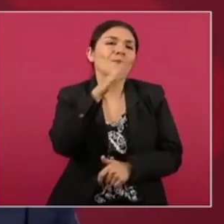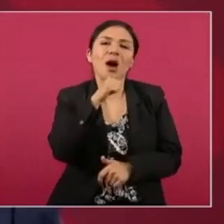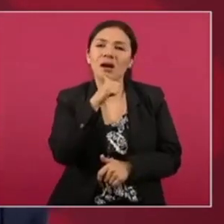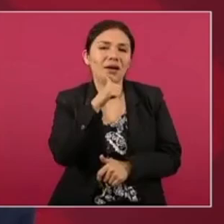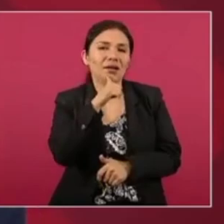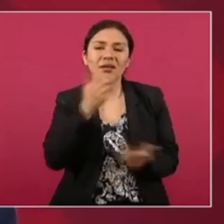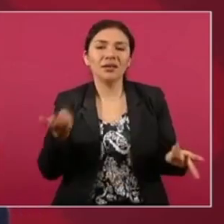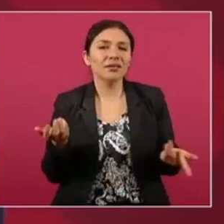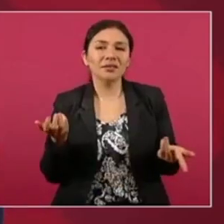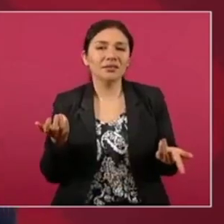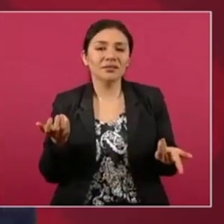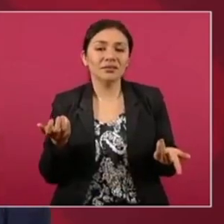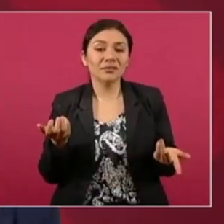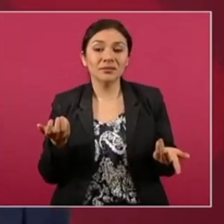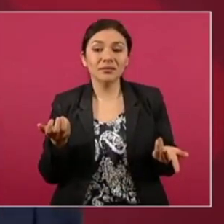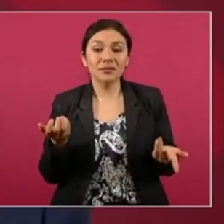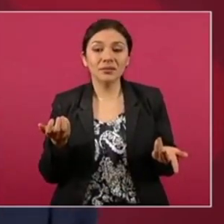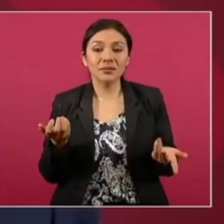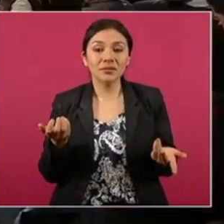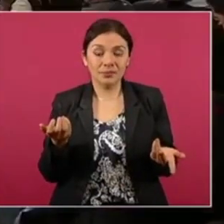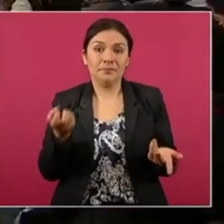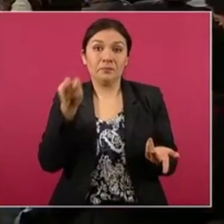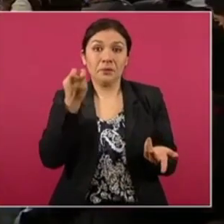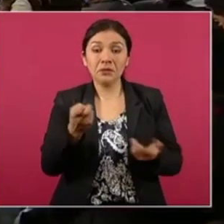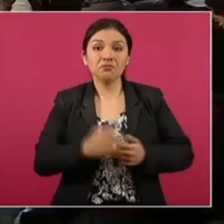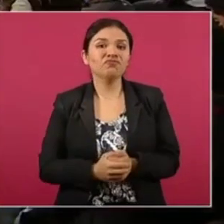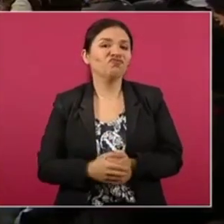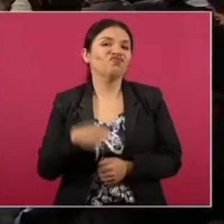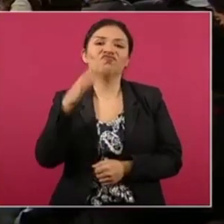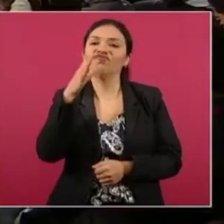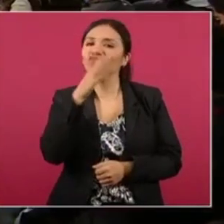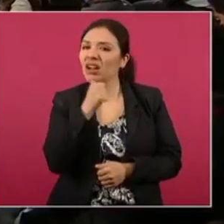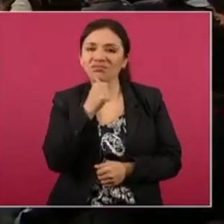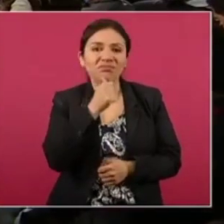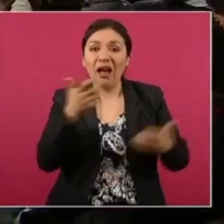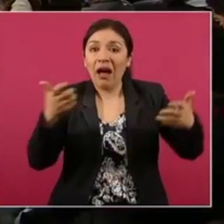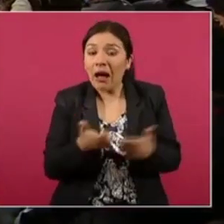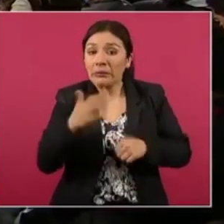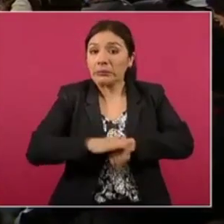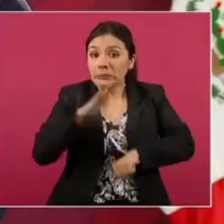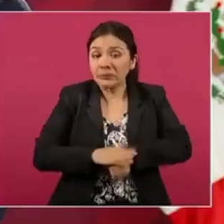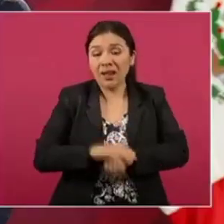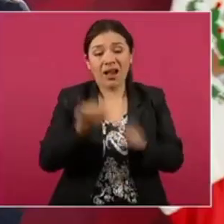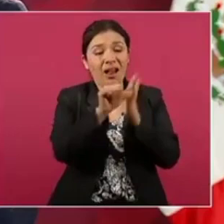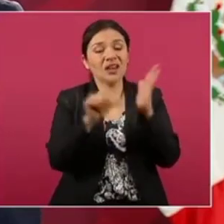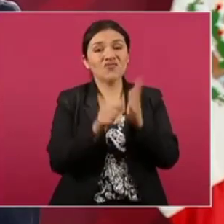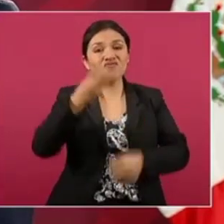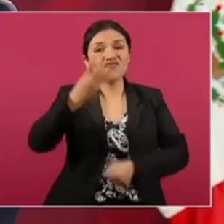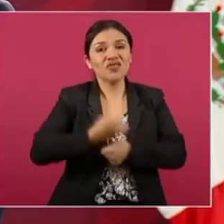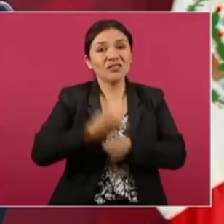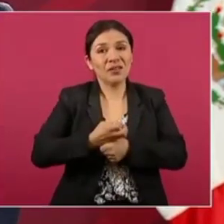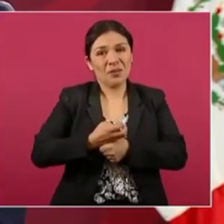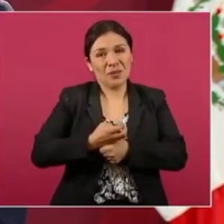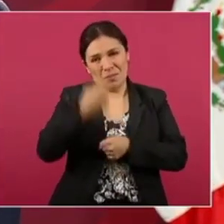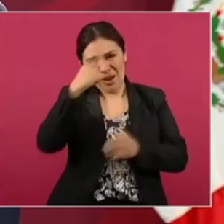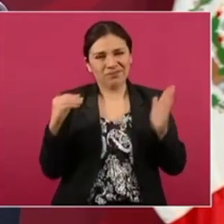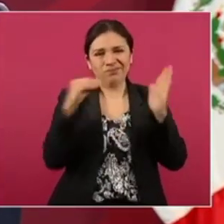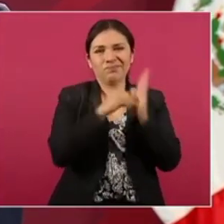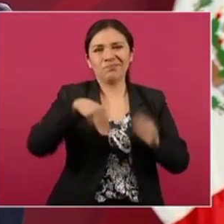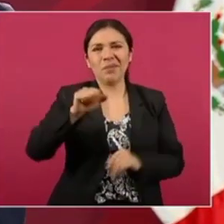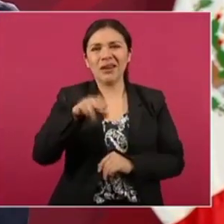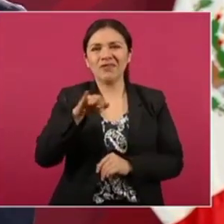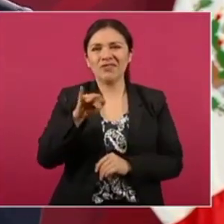Entonces, no se cumplió con el artículo tercero del manifiesto